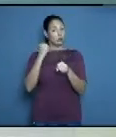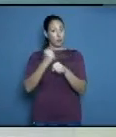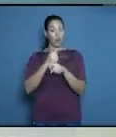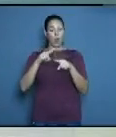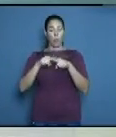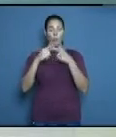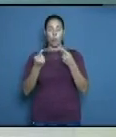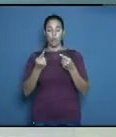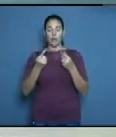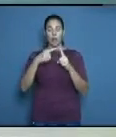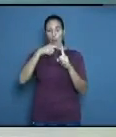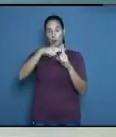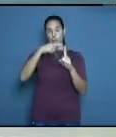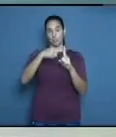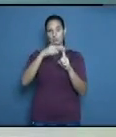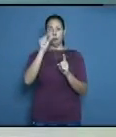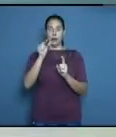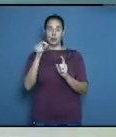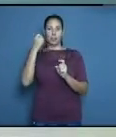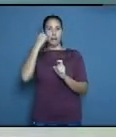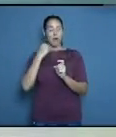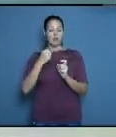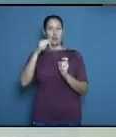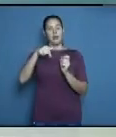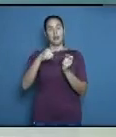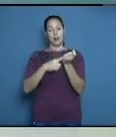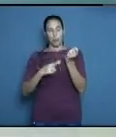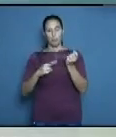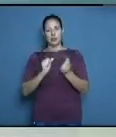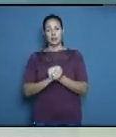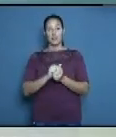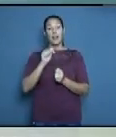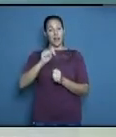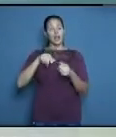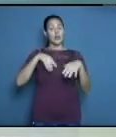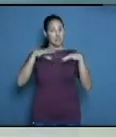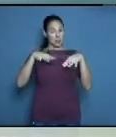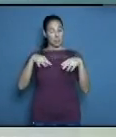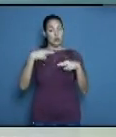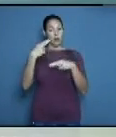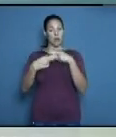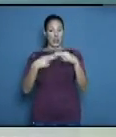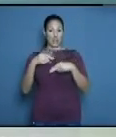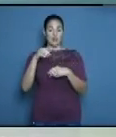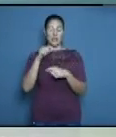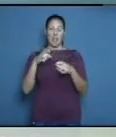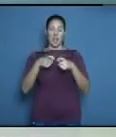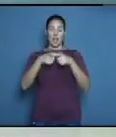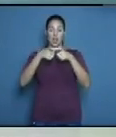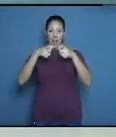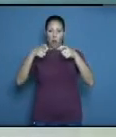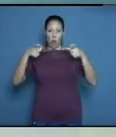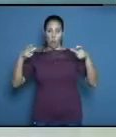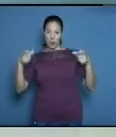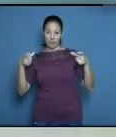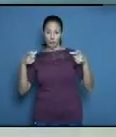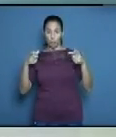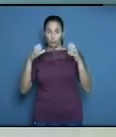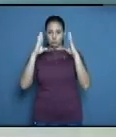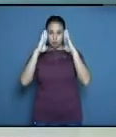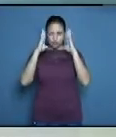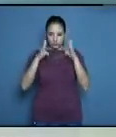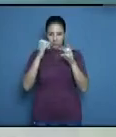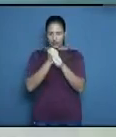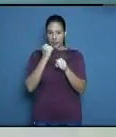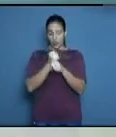de casos positivos en la provincia. Situación que también ha provocado el aumento de la tensión en ese centro. Aún te un